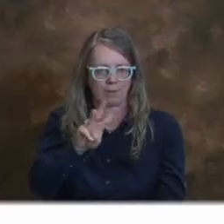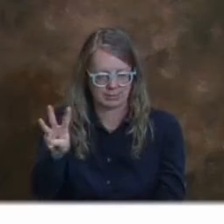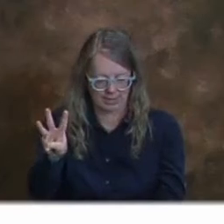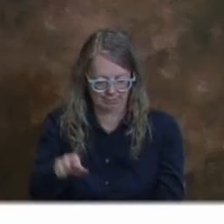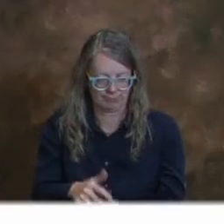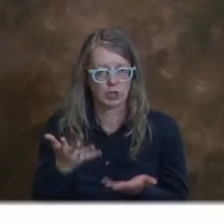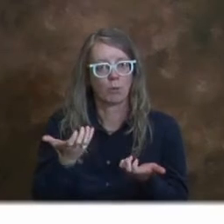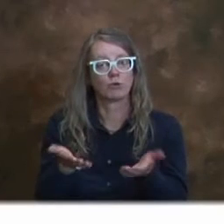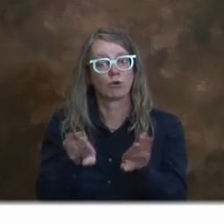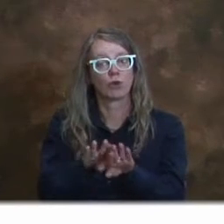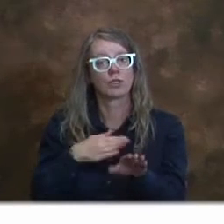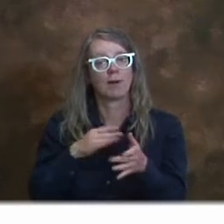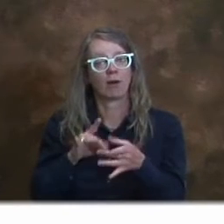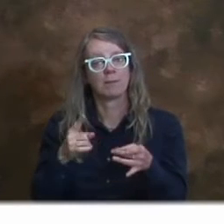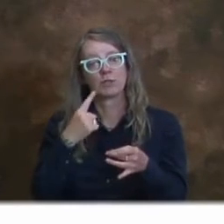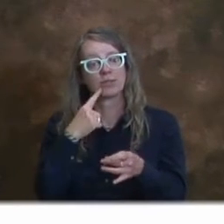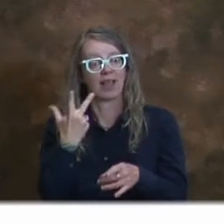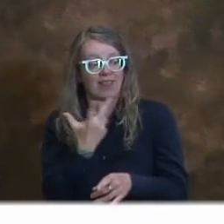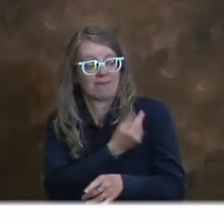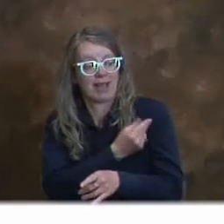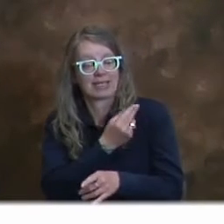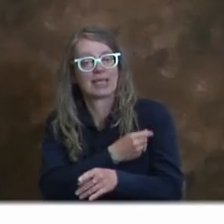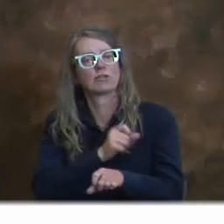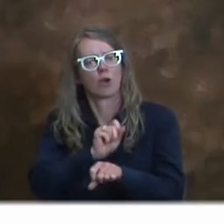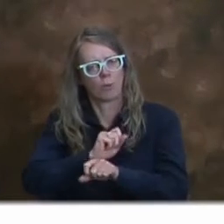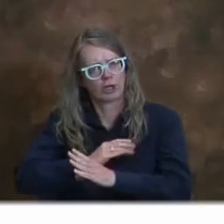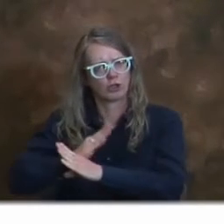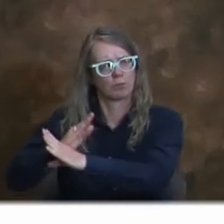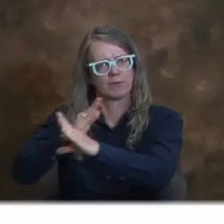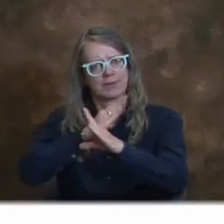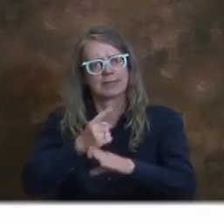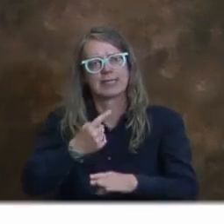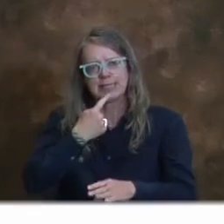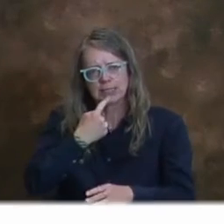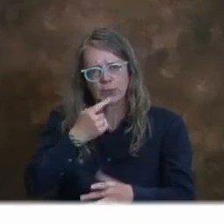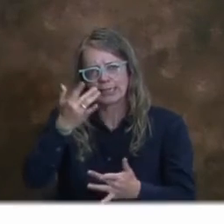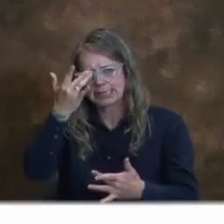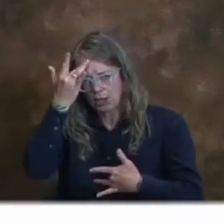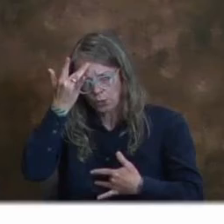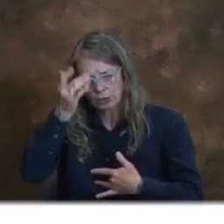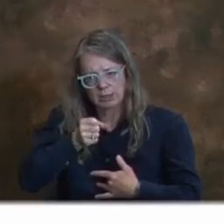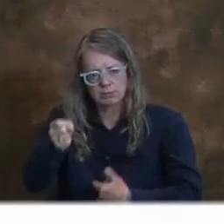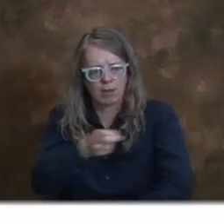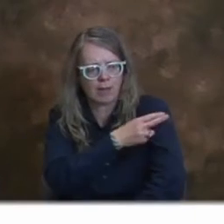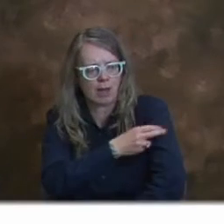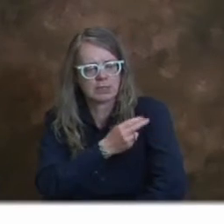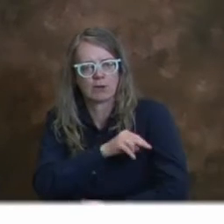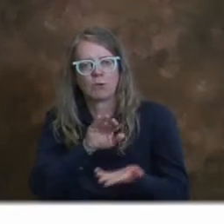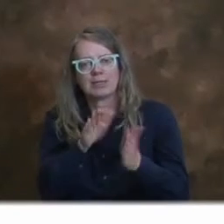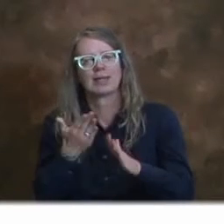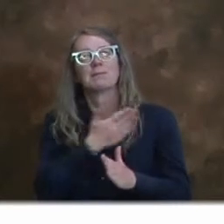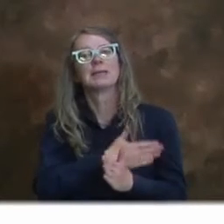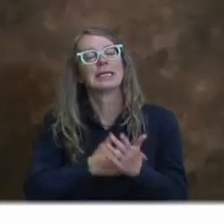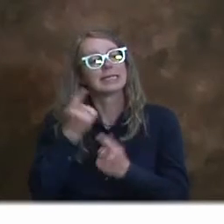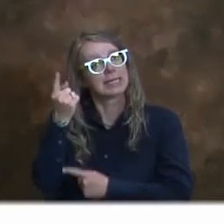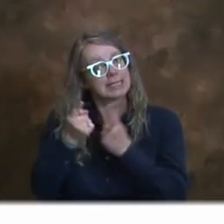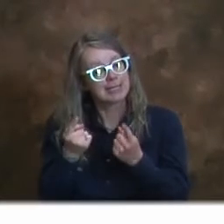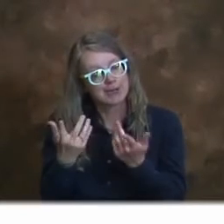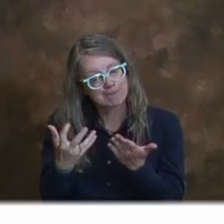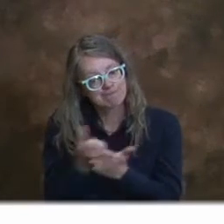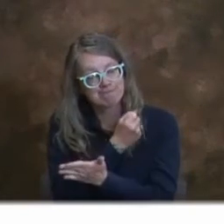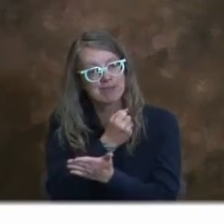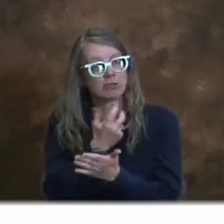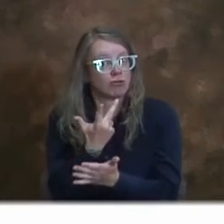.ncdhhs.gov. Las vacunas funcionan para prevenir enfermedades graves,